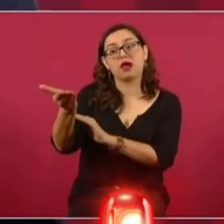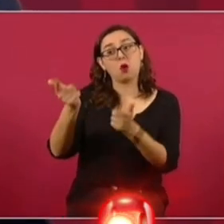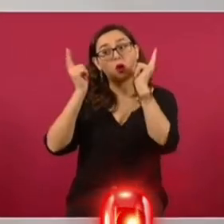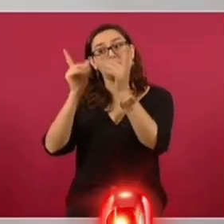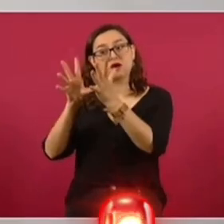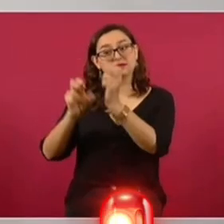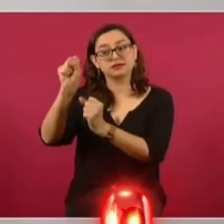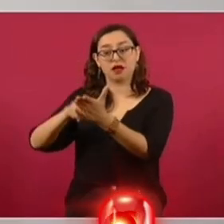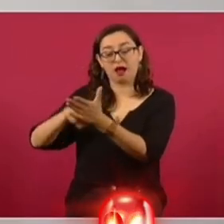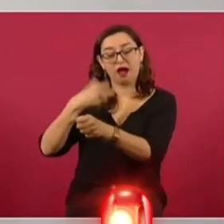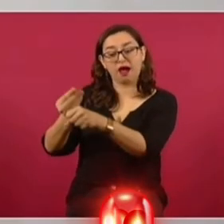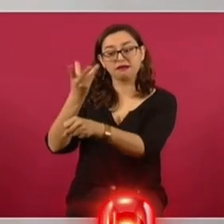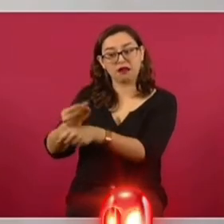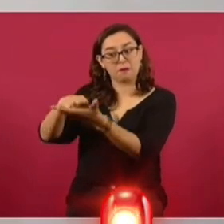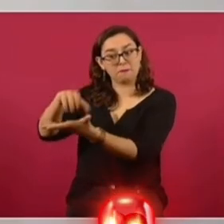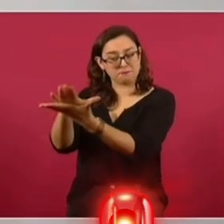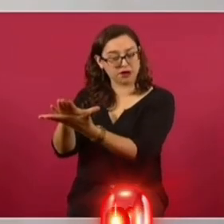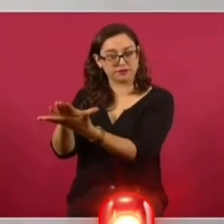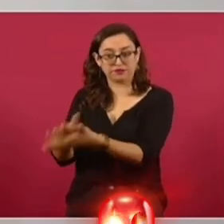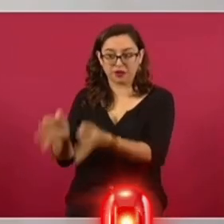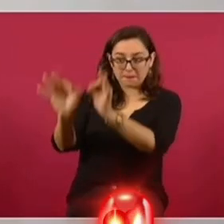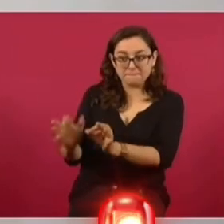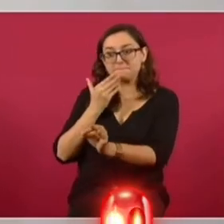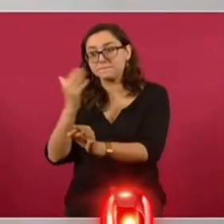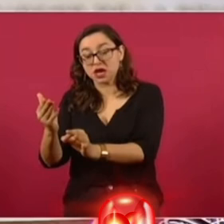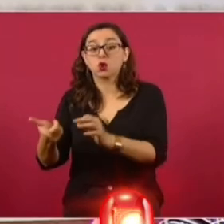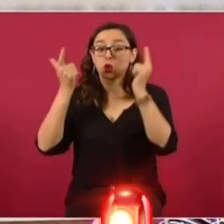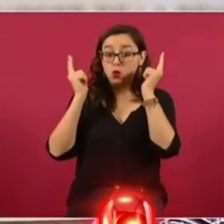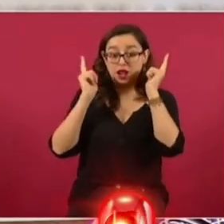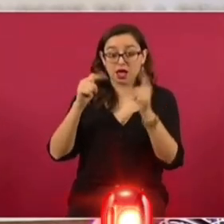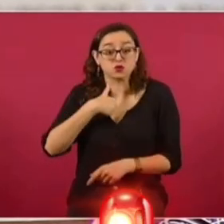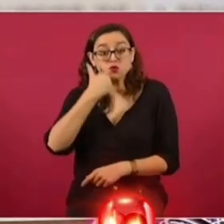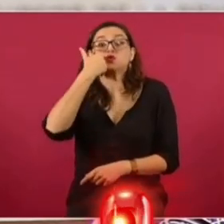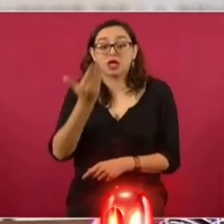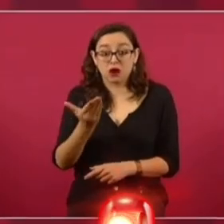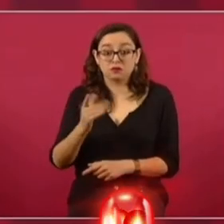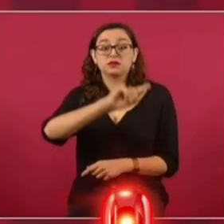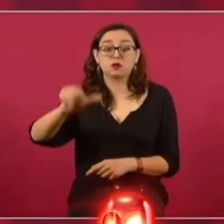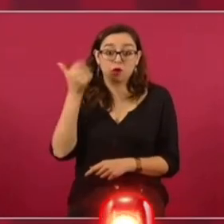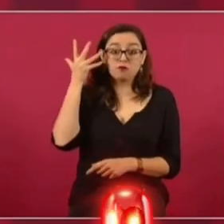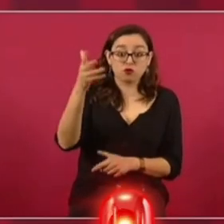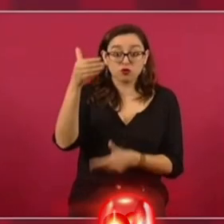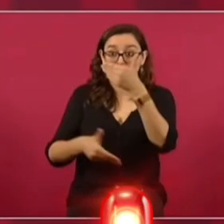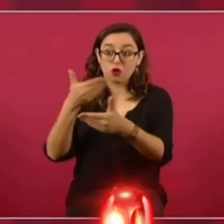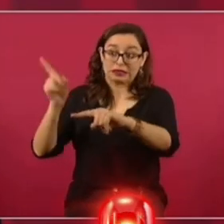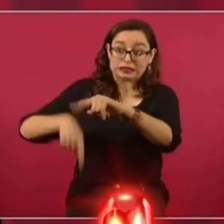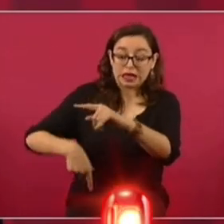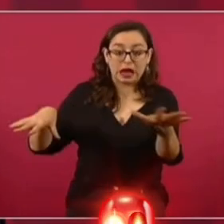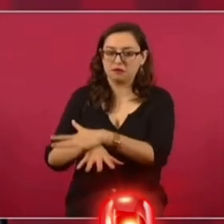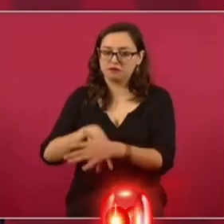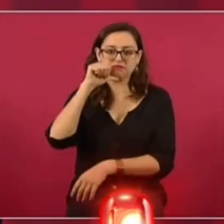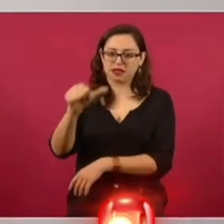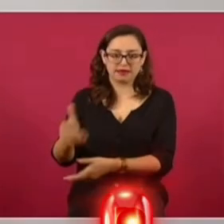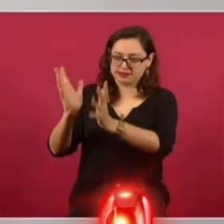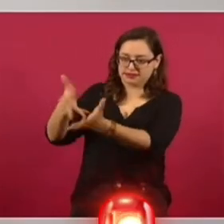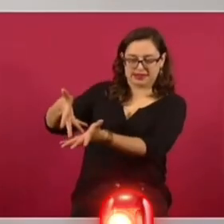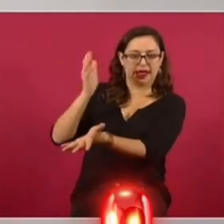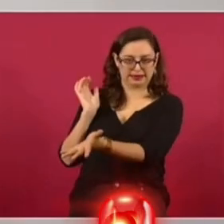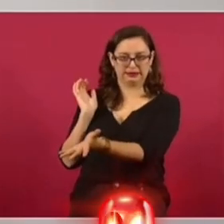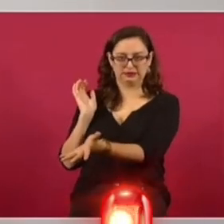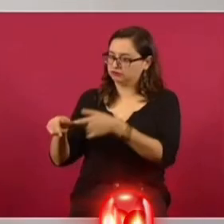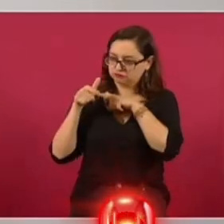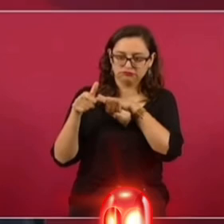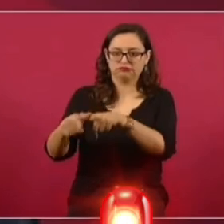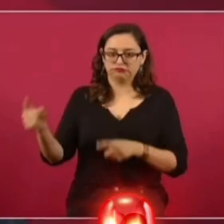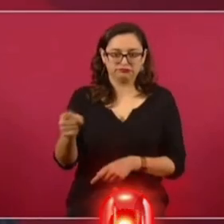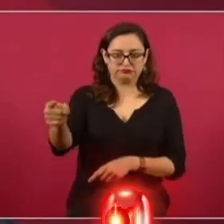establecido constitucionalmente para que no le den marcha atrás. Porque lo que dejemos